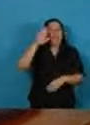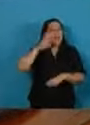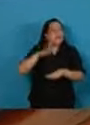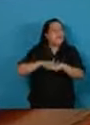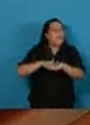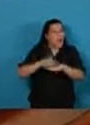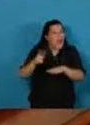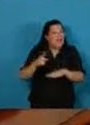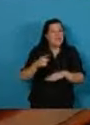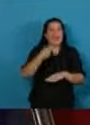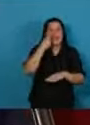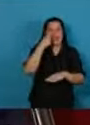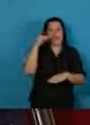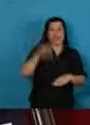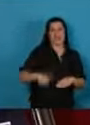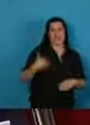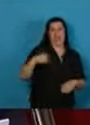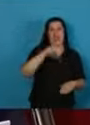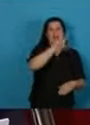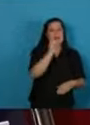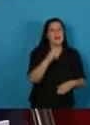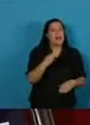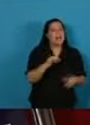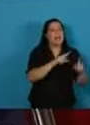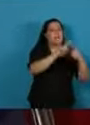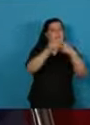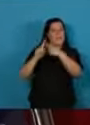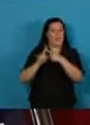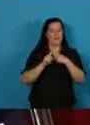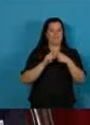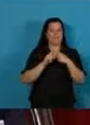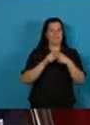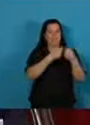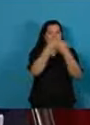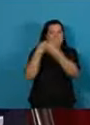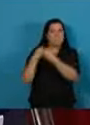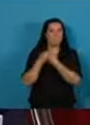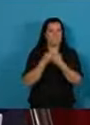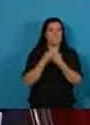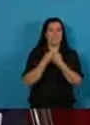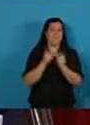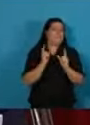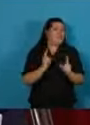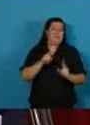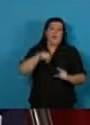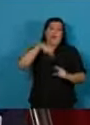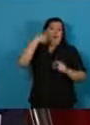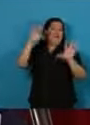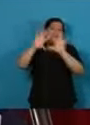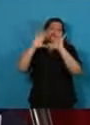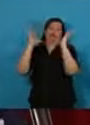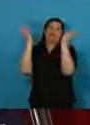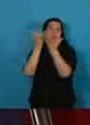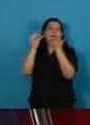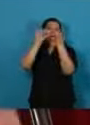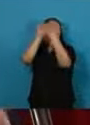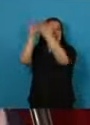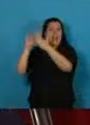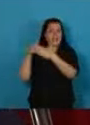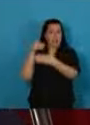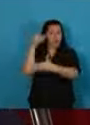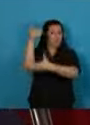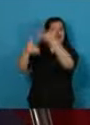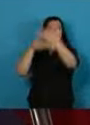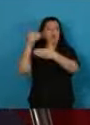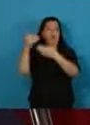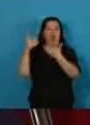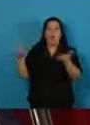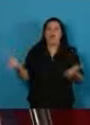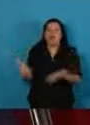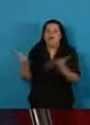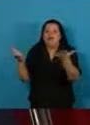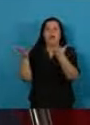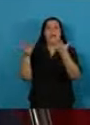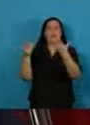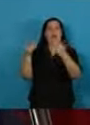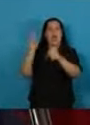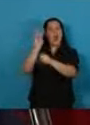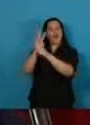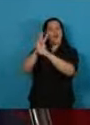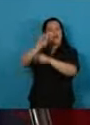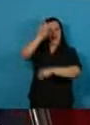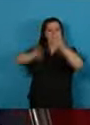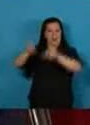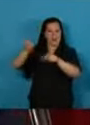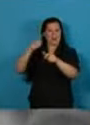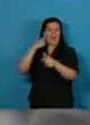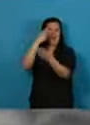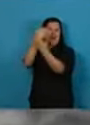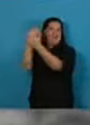intereses nacionales. Ni más ni menos lo que hacen todos los países desarrollados que promueven el bienestar de sus habitantes.